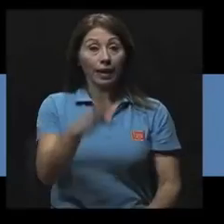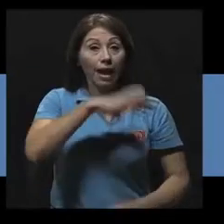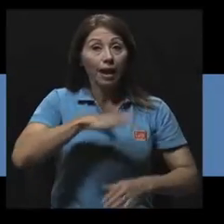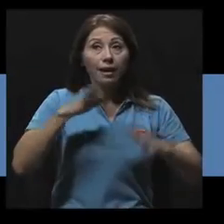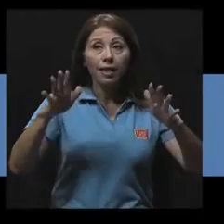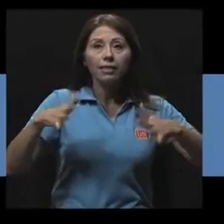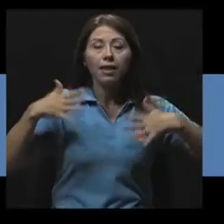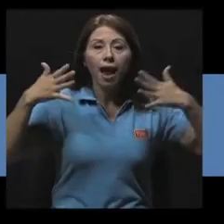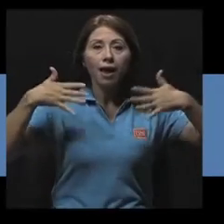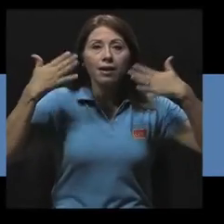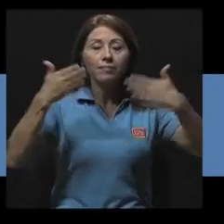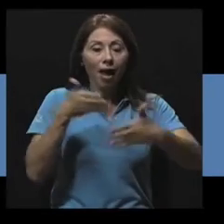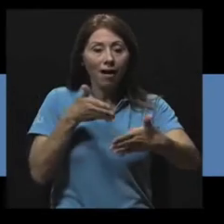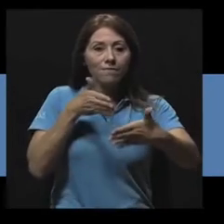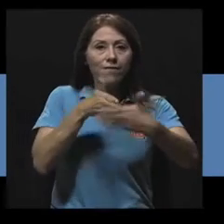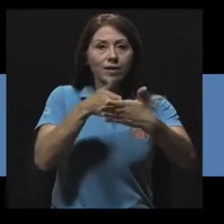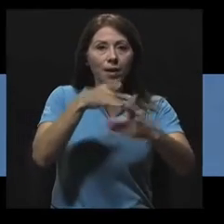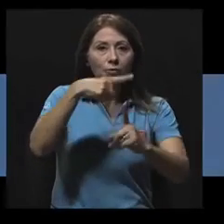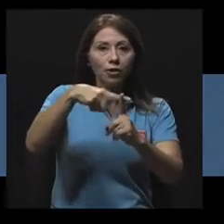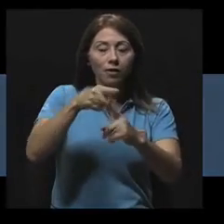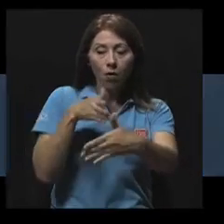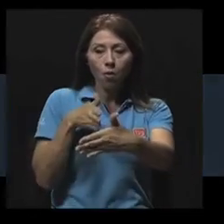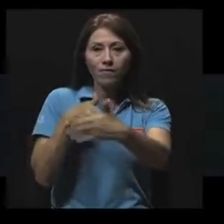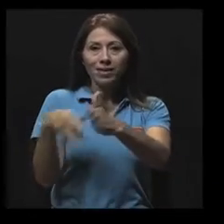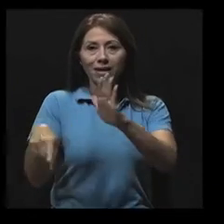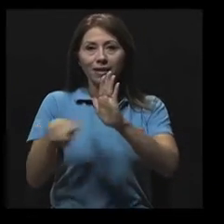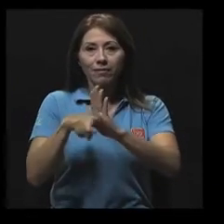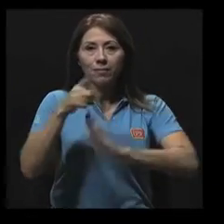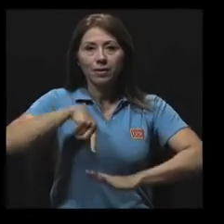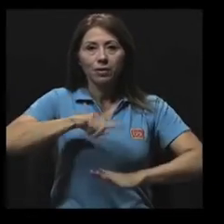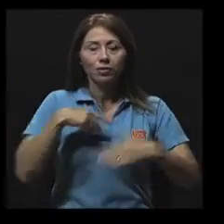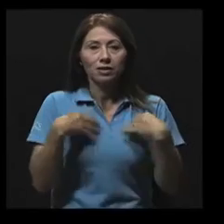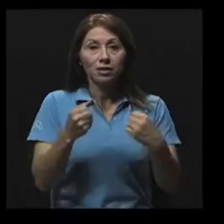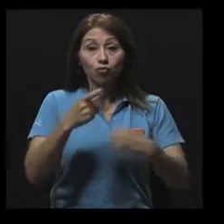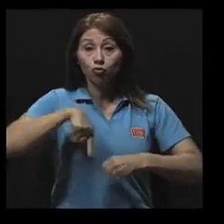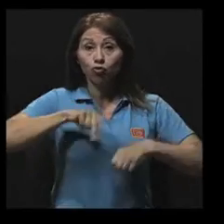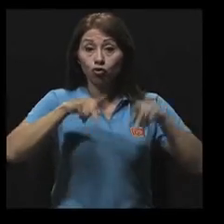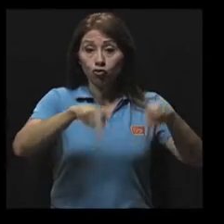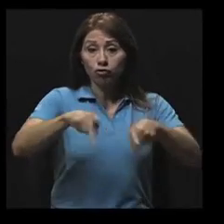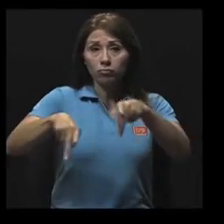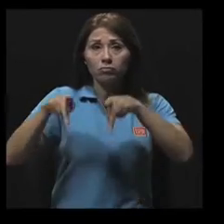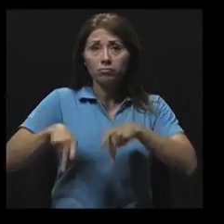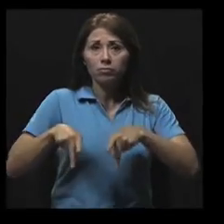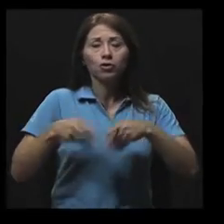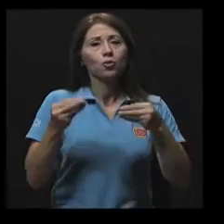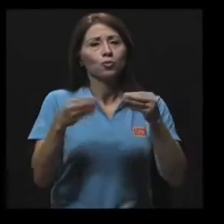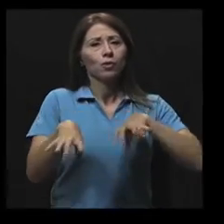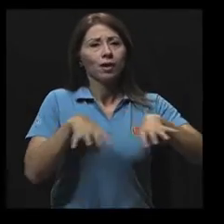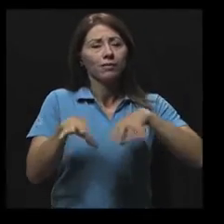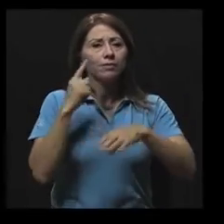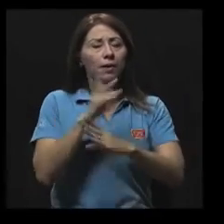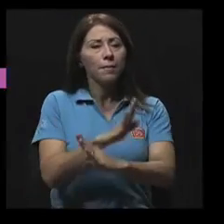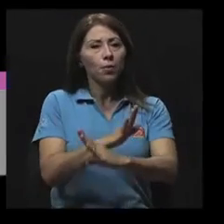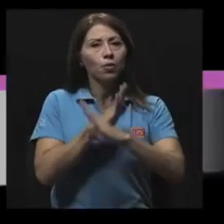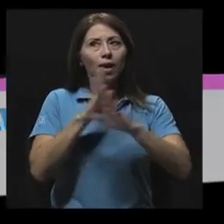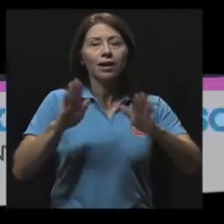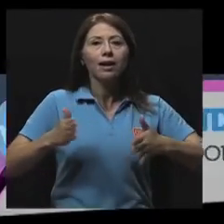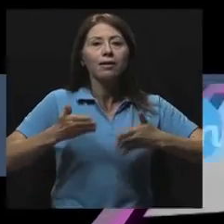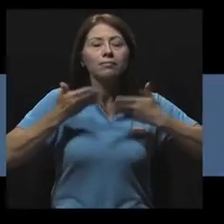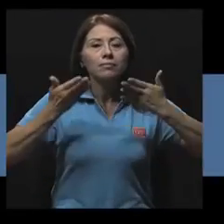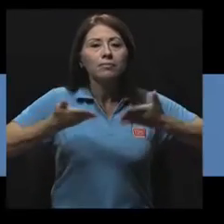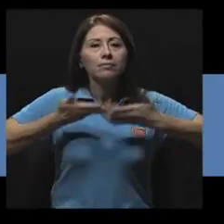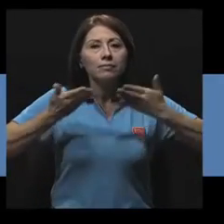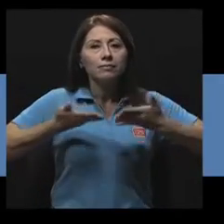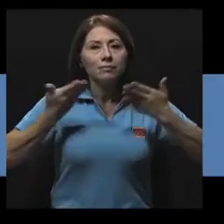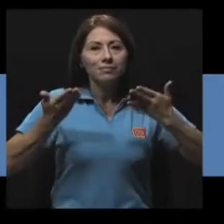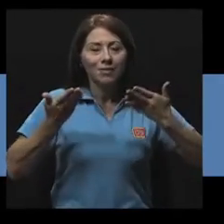La calidad del aire afecta positiva y negativamente nuestra salud y los seres humanos somos figuras activas en la protección